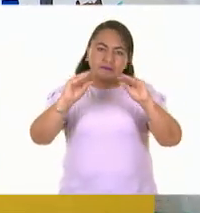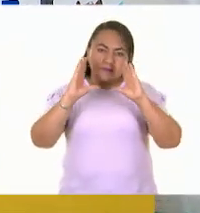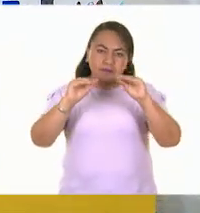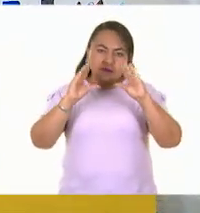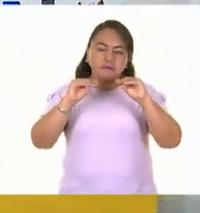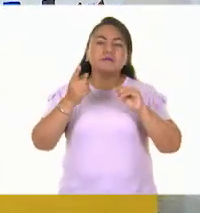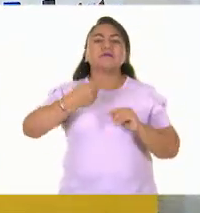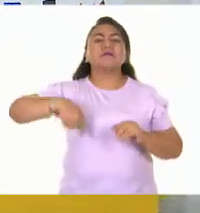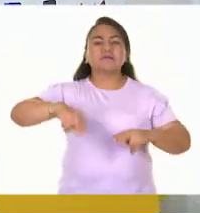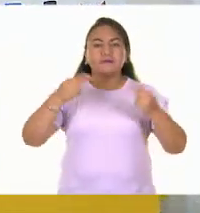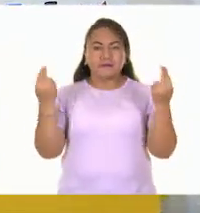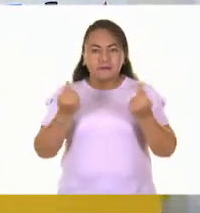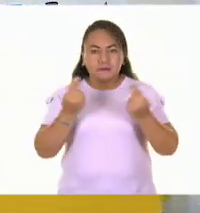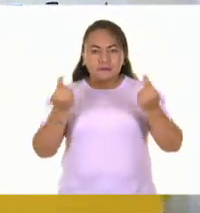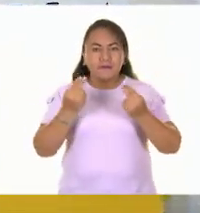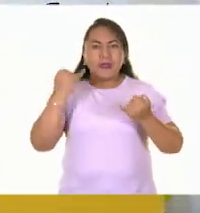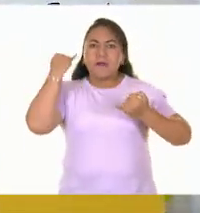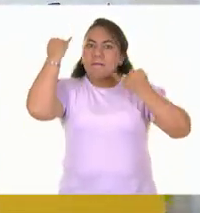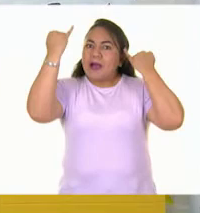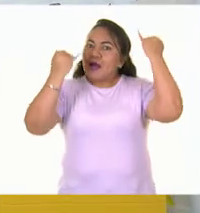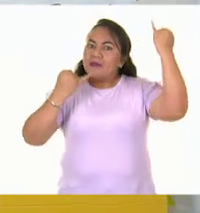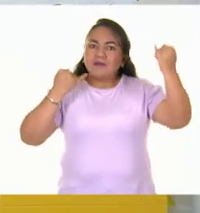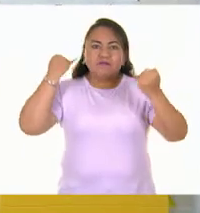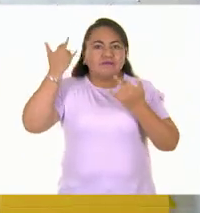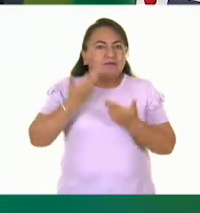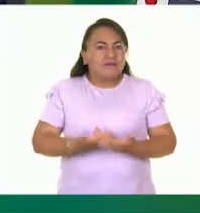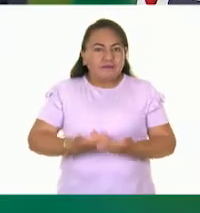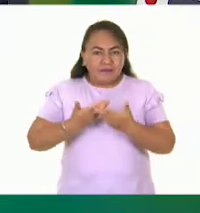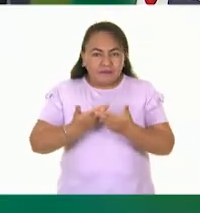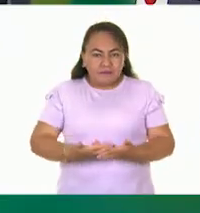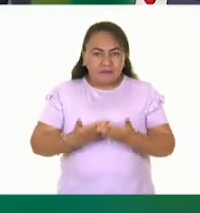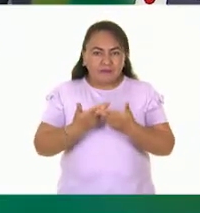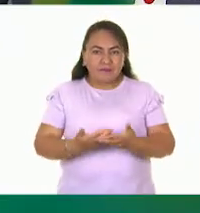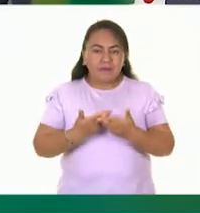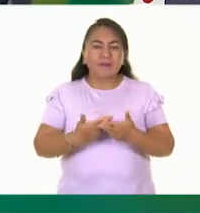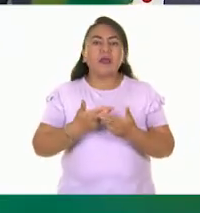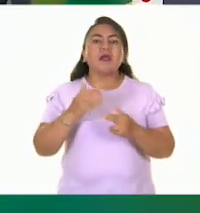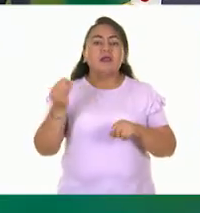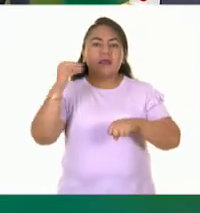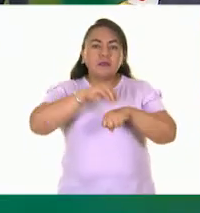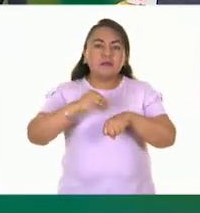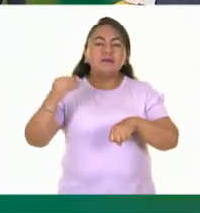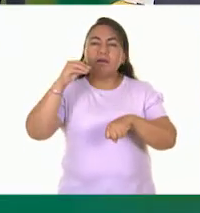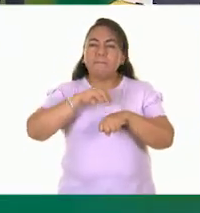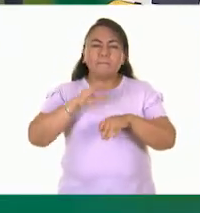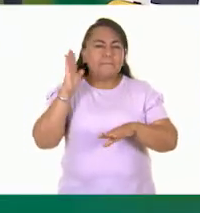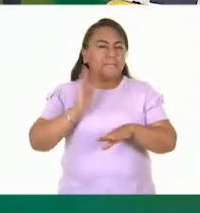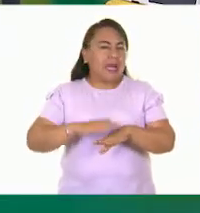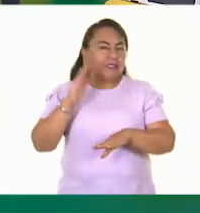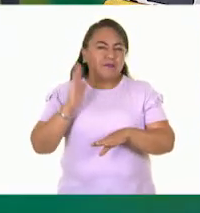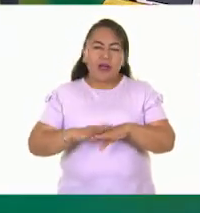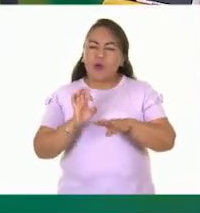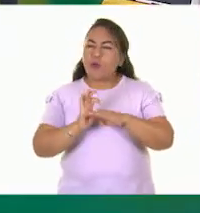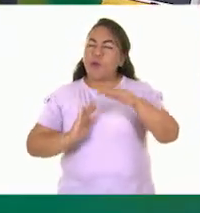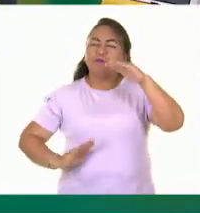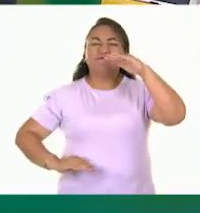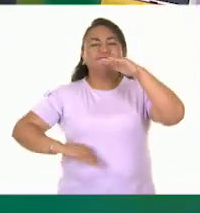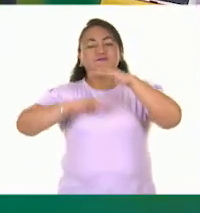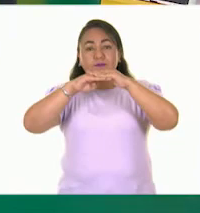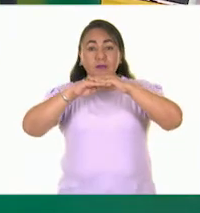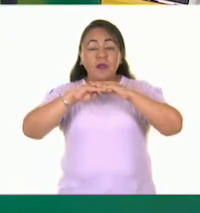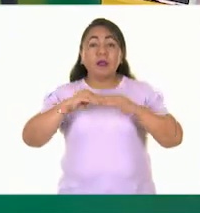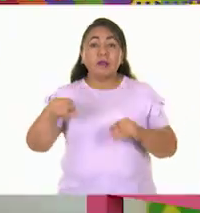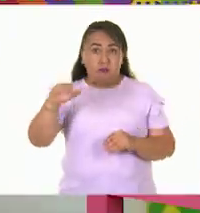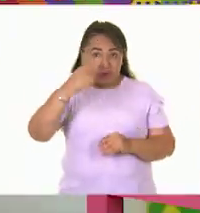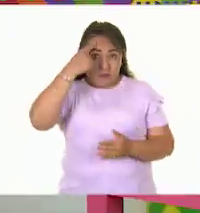ello necesitaremos nuestra imaginación. Ah, sí, tener la imaginación y la creatividad al tope. Pero, ¿qué crees? ¿Tú crees que yo